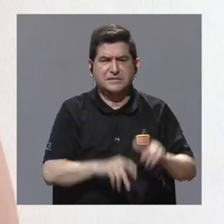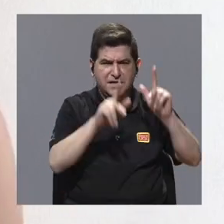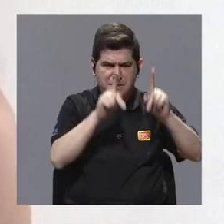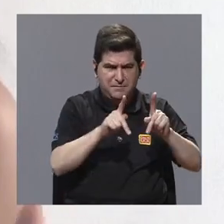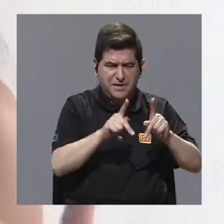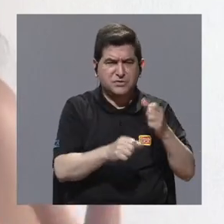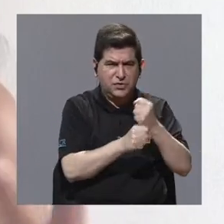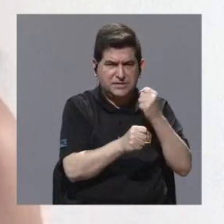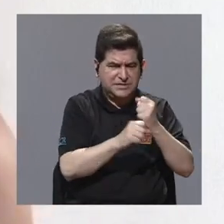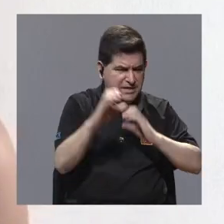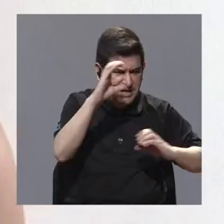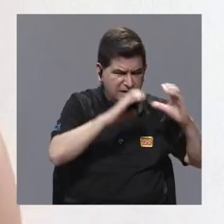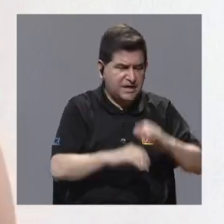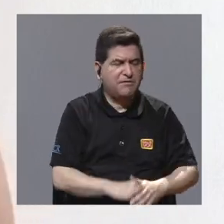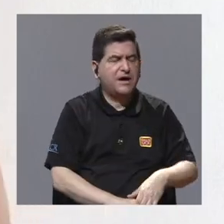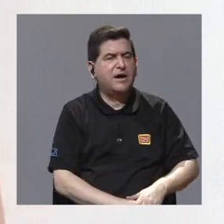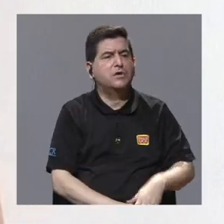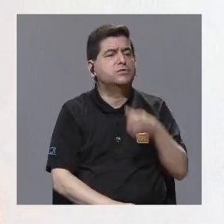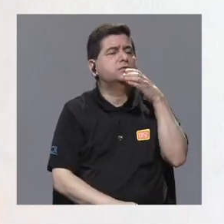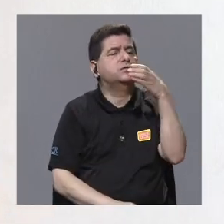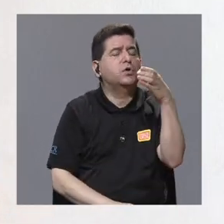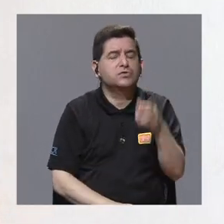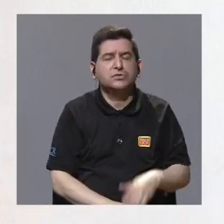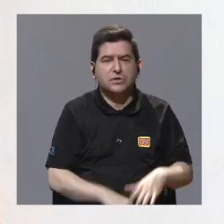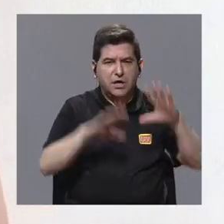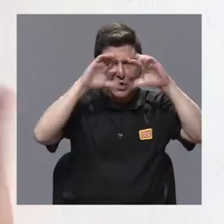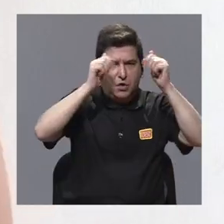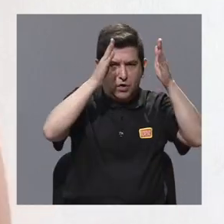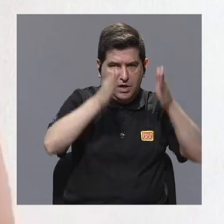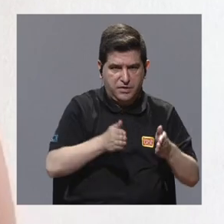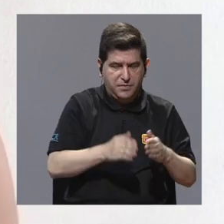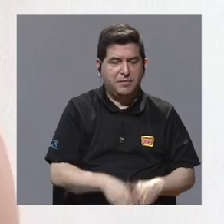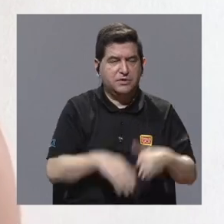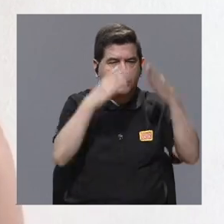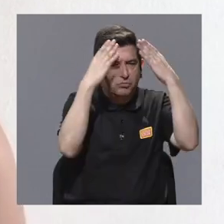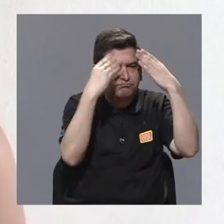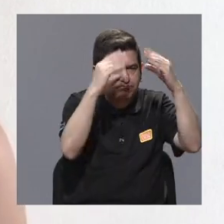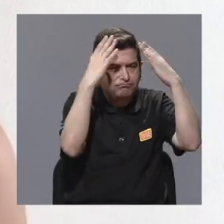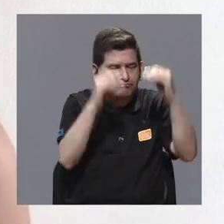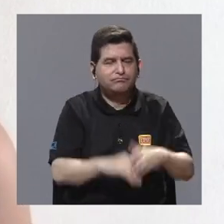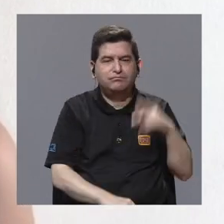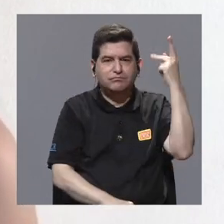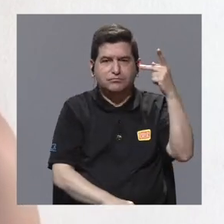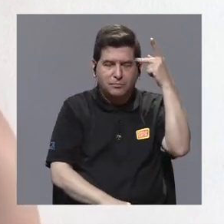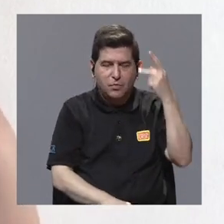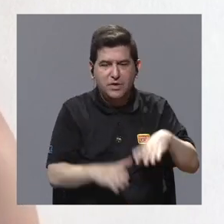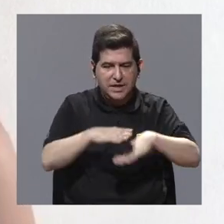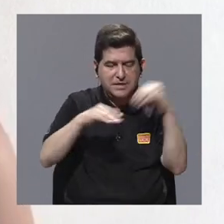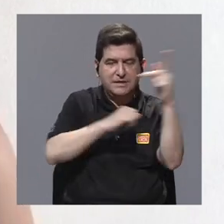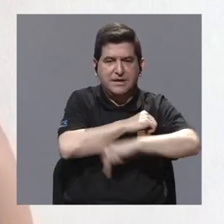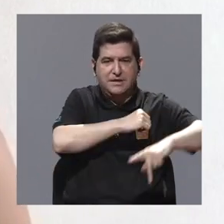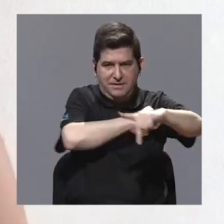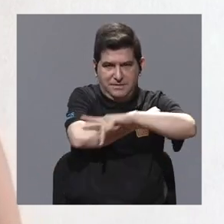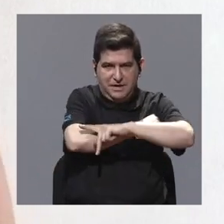científicas brindan consejos a los diplomáticos para informar la política exterior de un país.